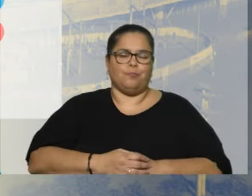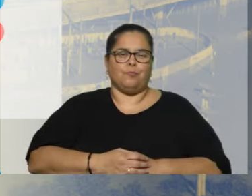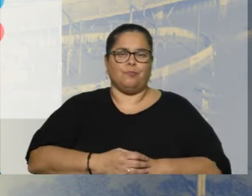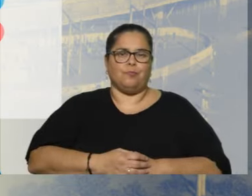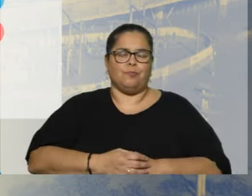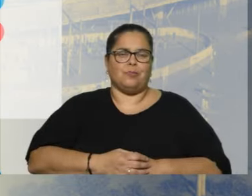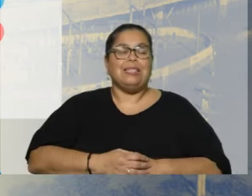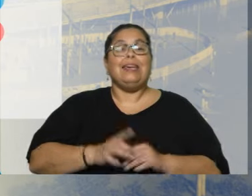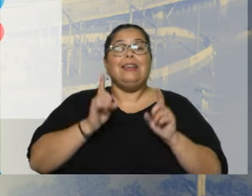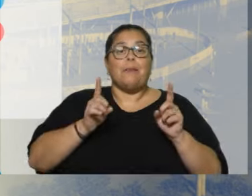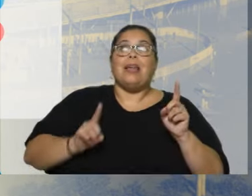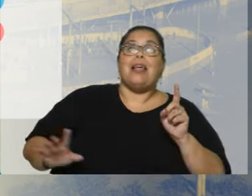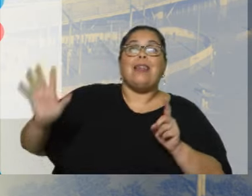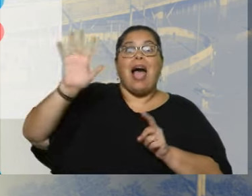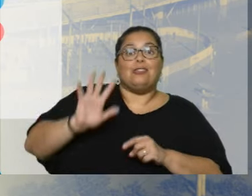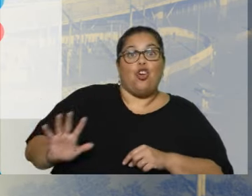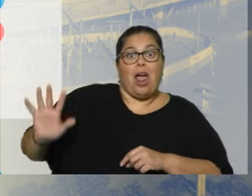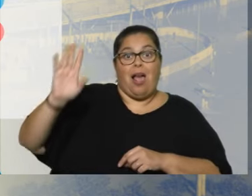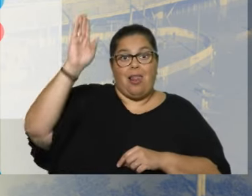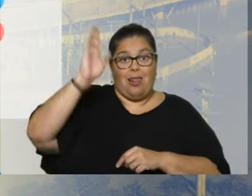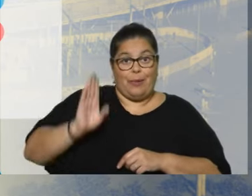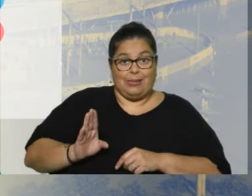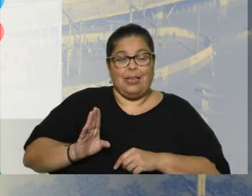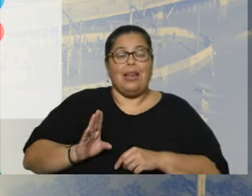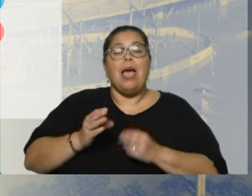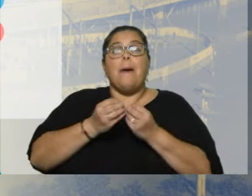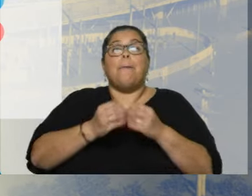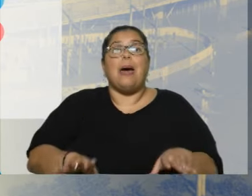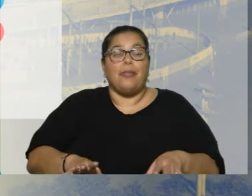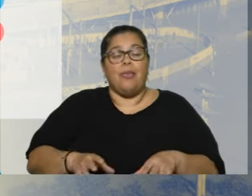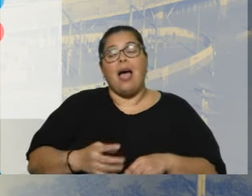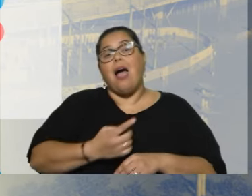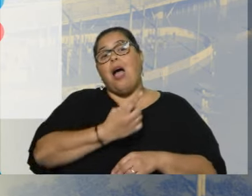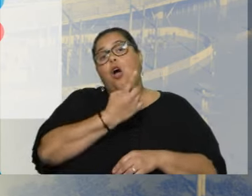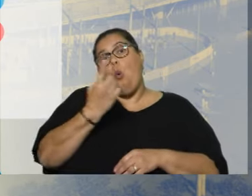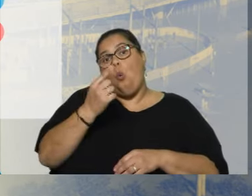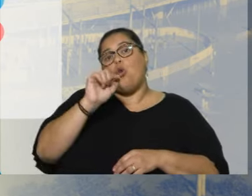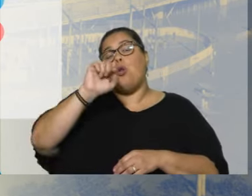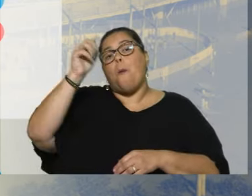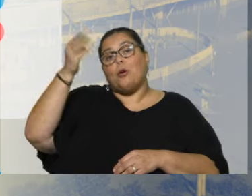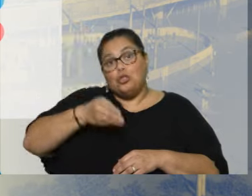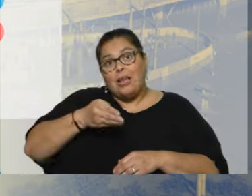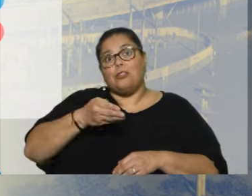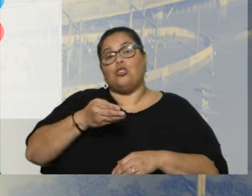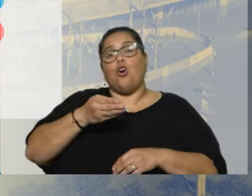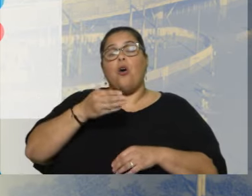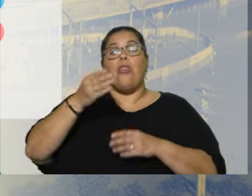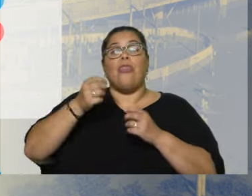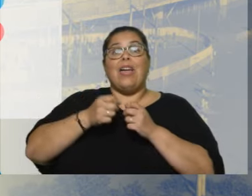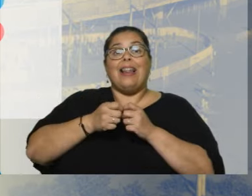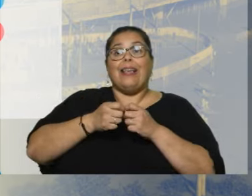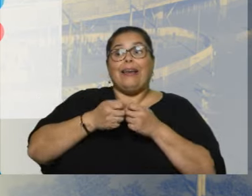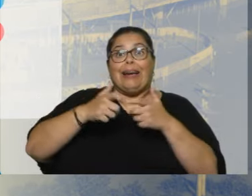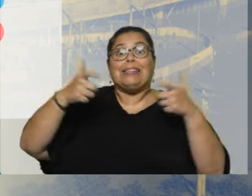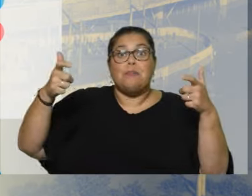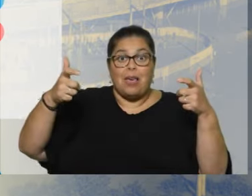Y a nivel nacional, las estimaciones son de una pérdida entre medio punto y un punto porcentual del crecimiento. De ese crecimiento iba a